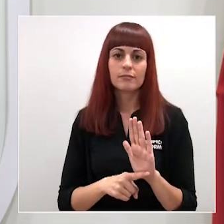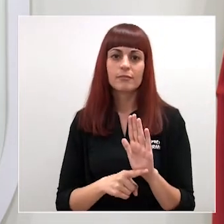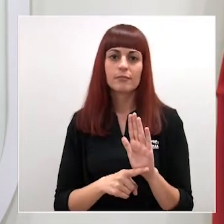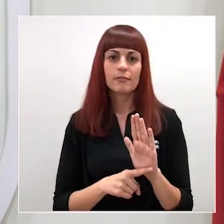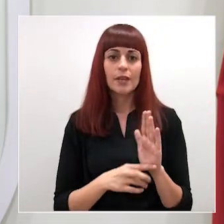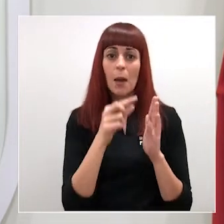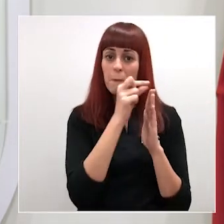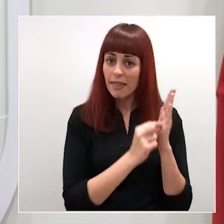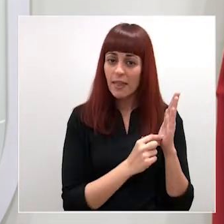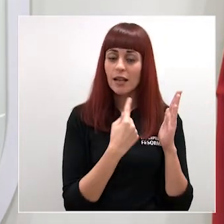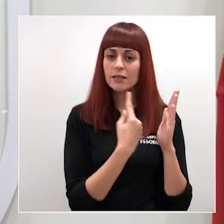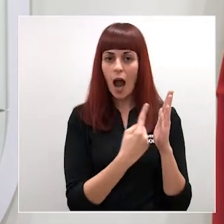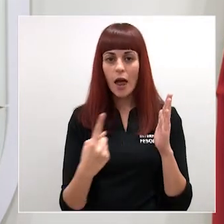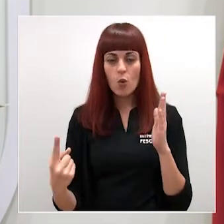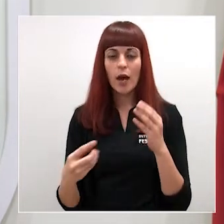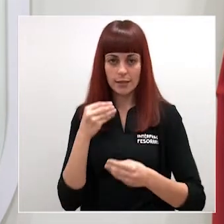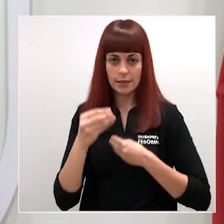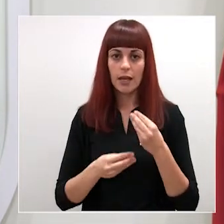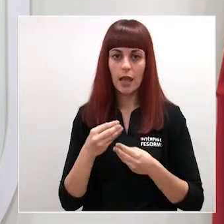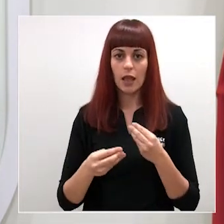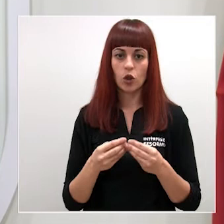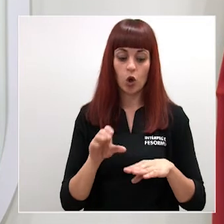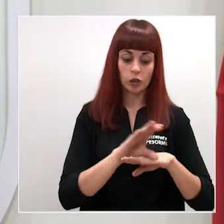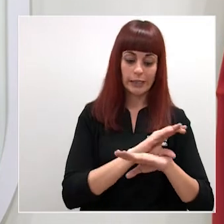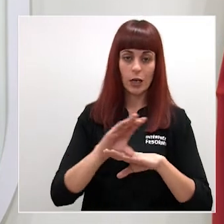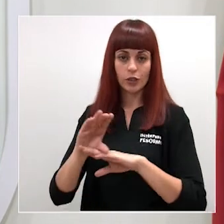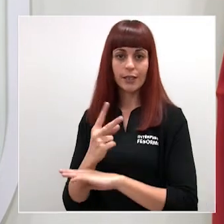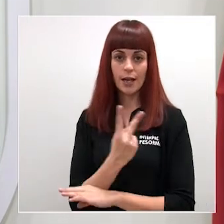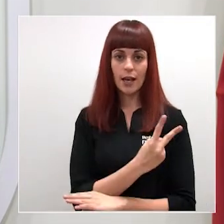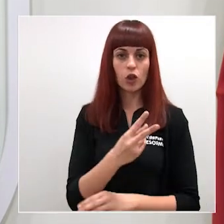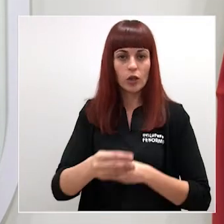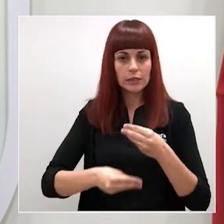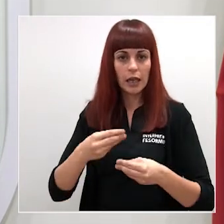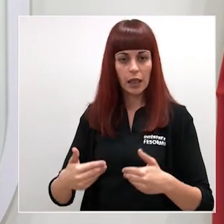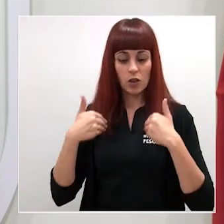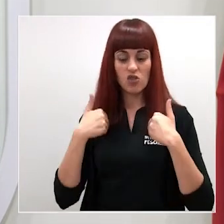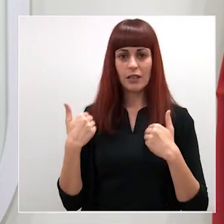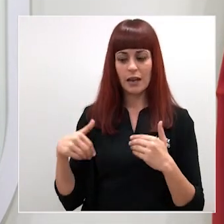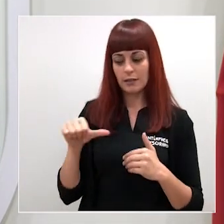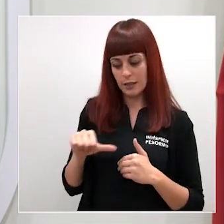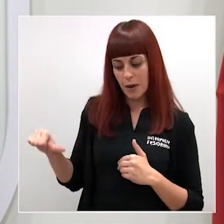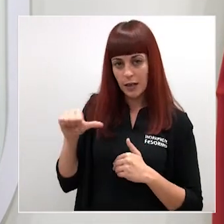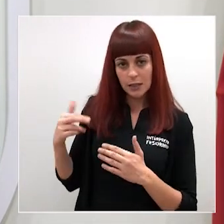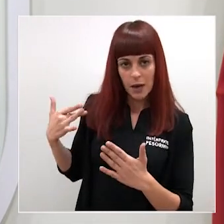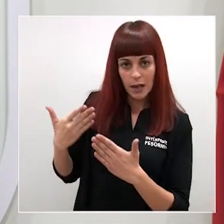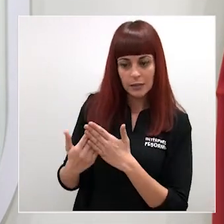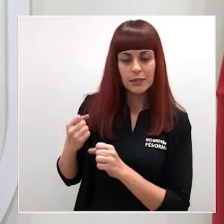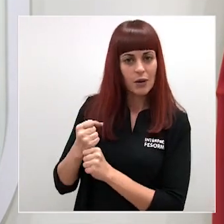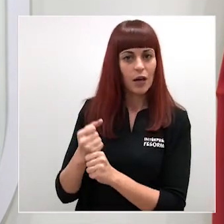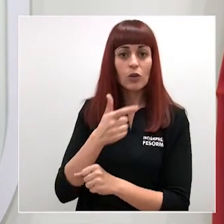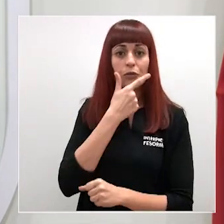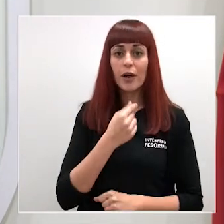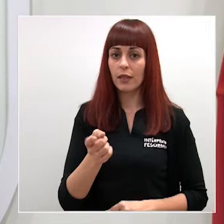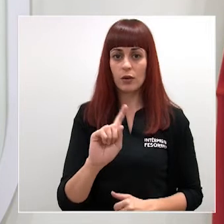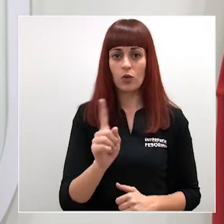medidas que se están llevando a cabo por parte de ambas consejerías llevamos varias semanas trabajando en ello no ha sido fácil